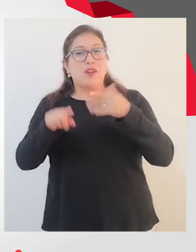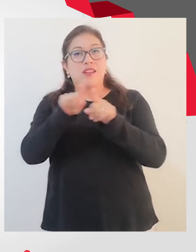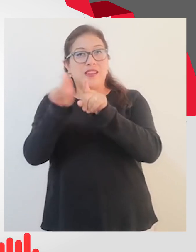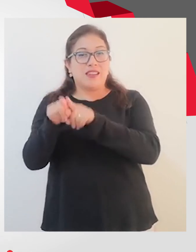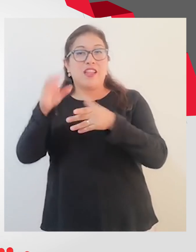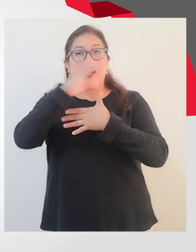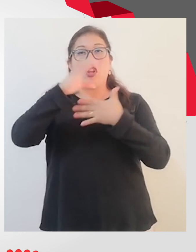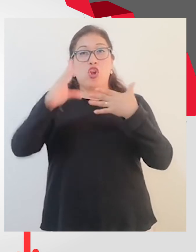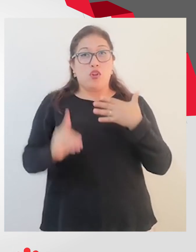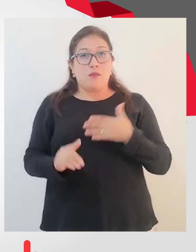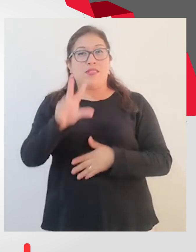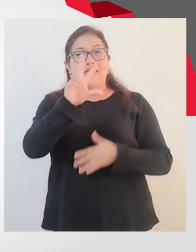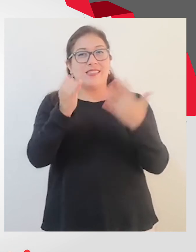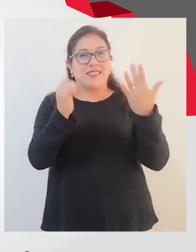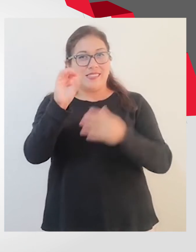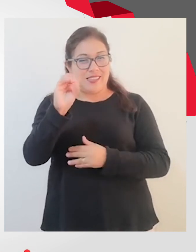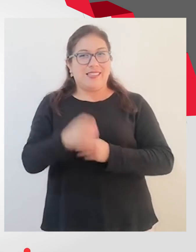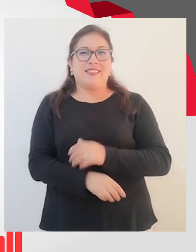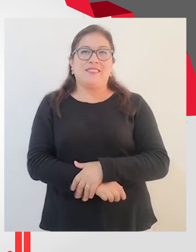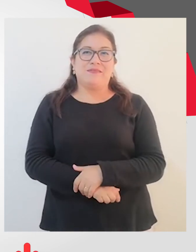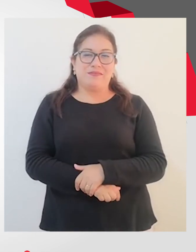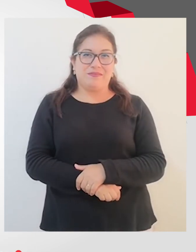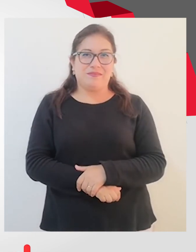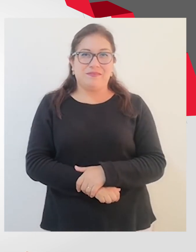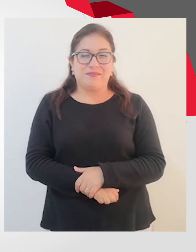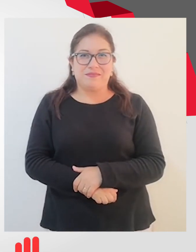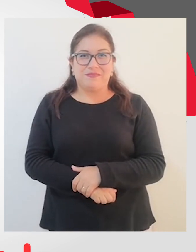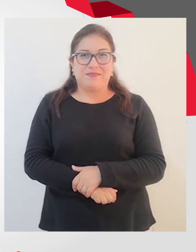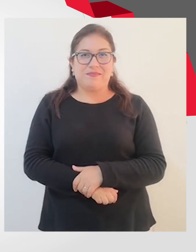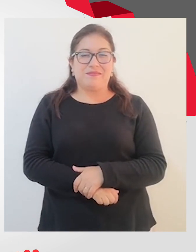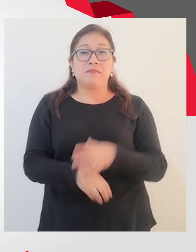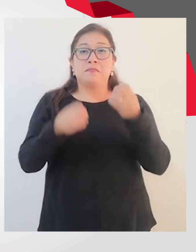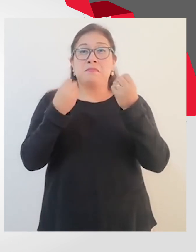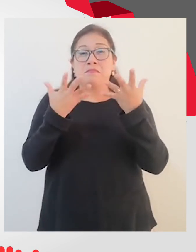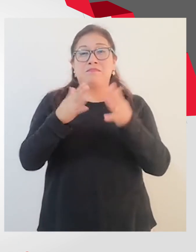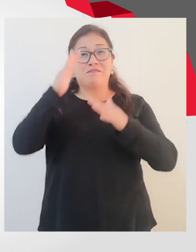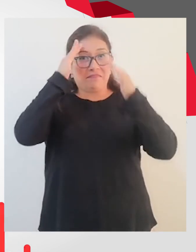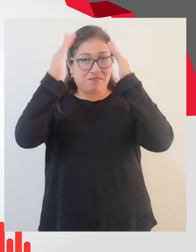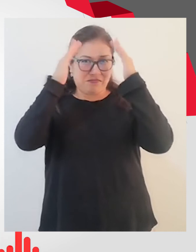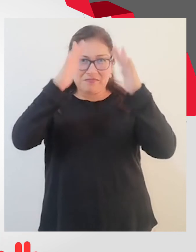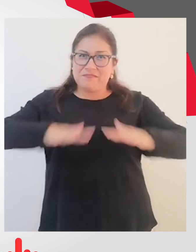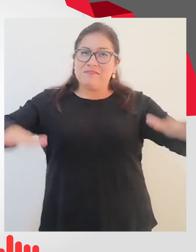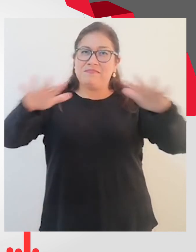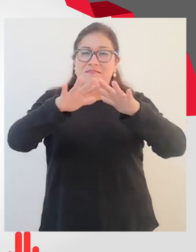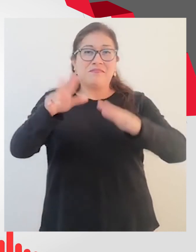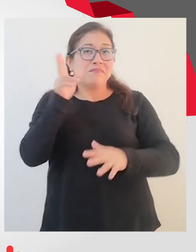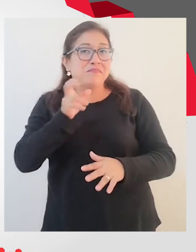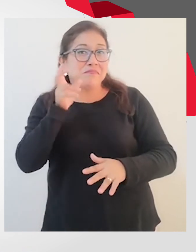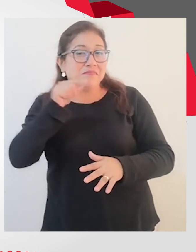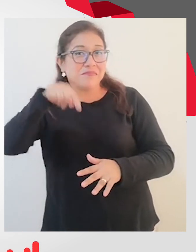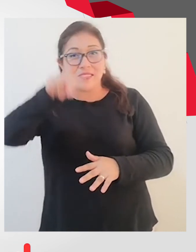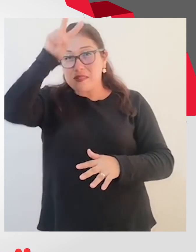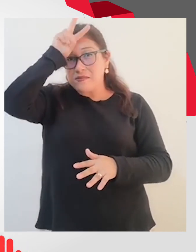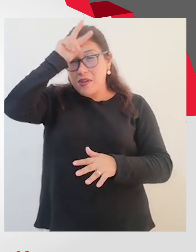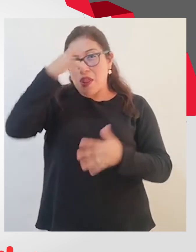programa Conadis 360. Bueno, nuestro querido público a nivel nacional, un